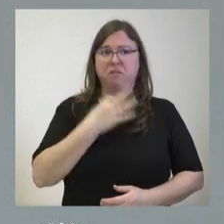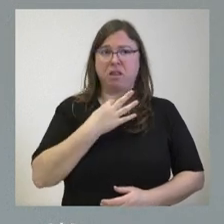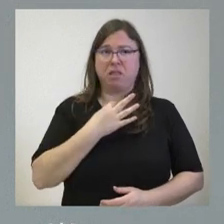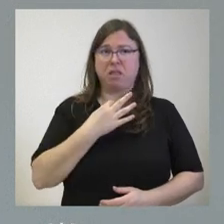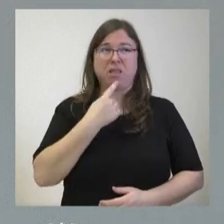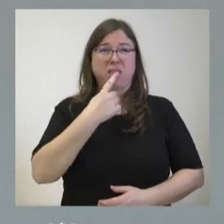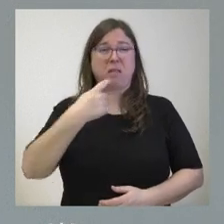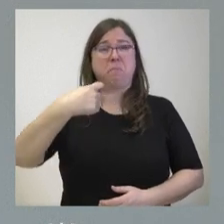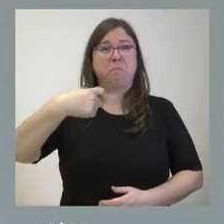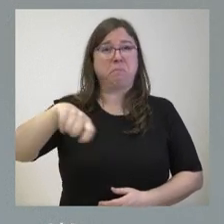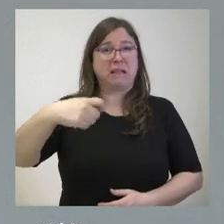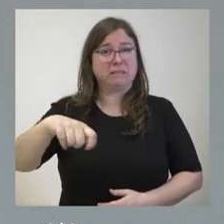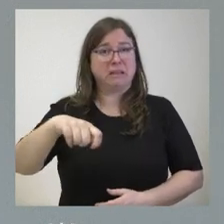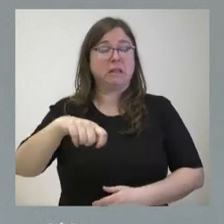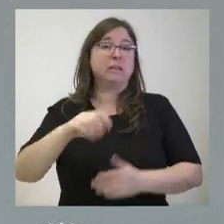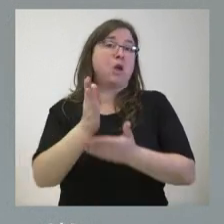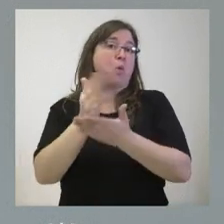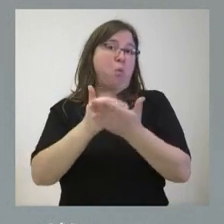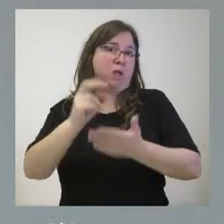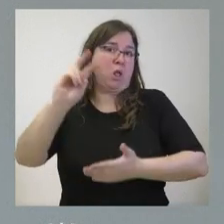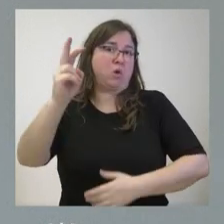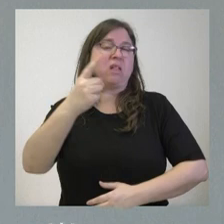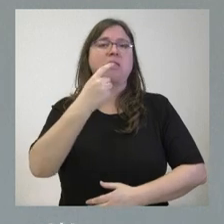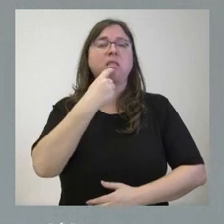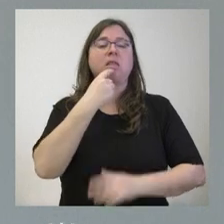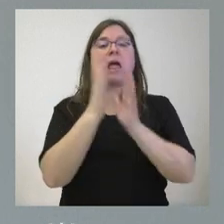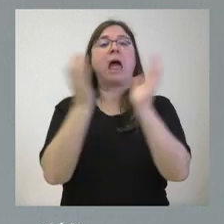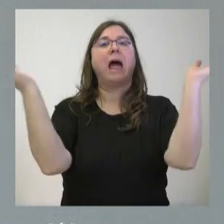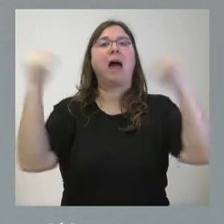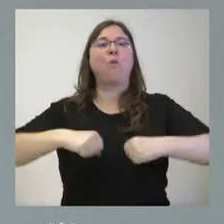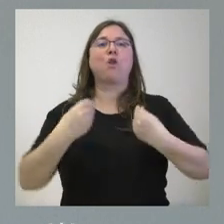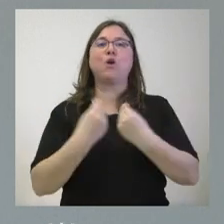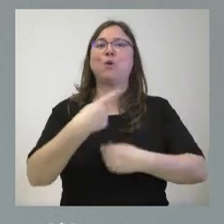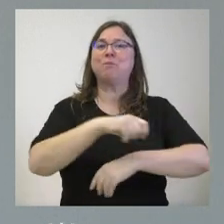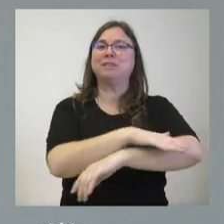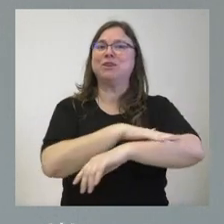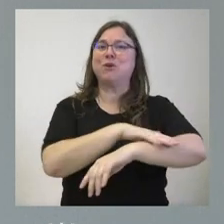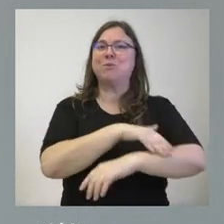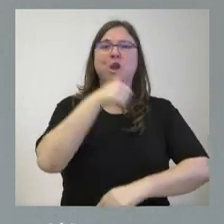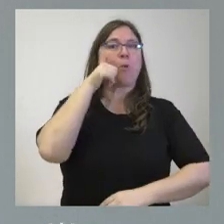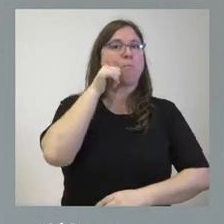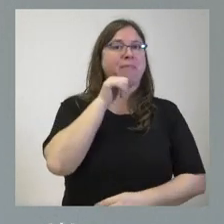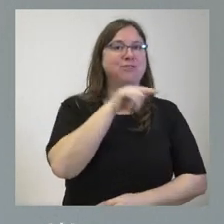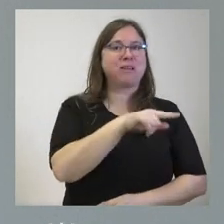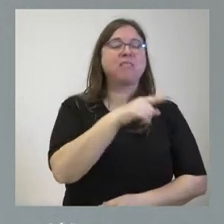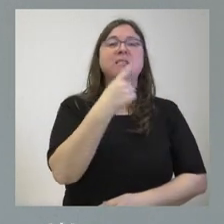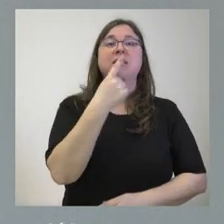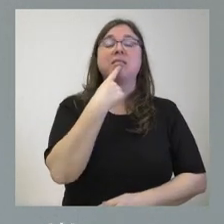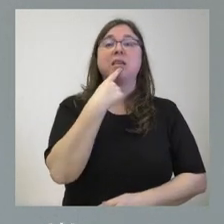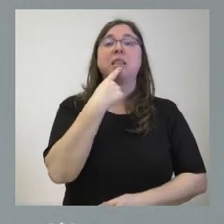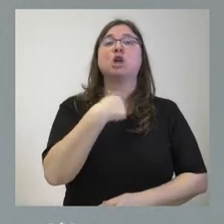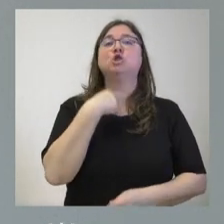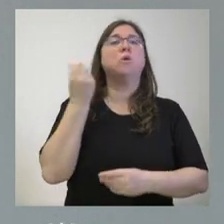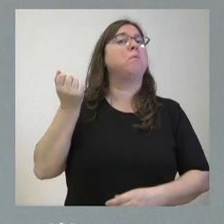de que un presidente de una comunidad autónoma ha pactado con el presidente del Gobierno de España, Pedro Sánchez, de que no se le presente un